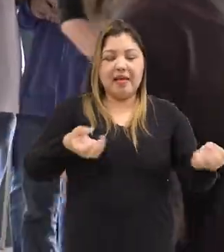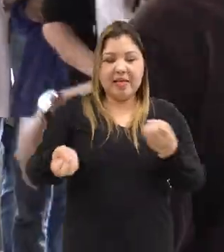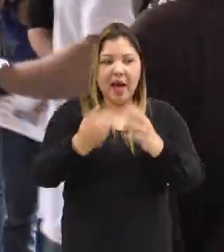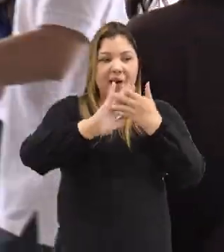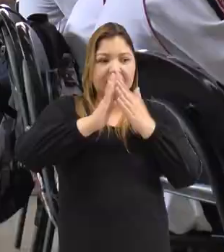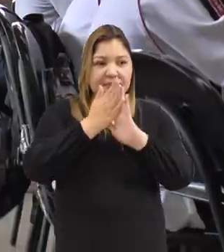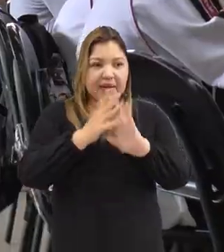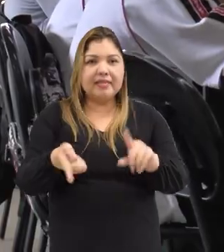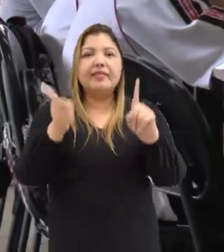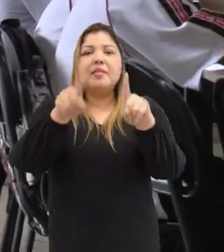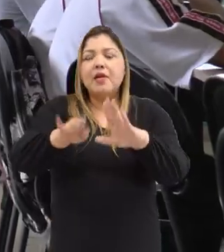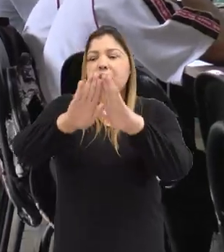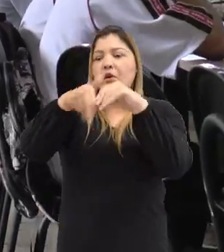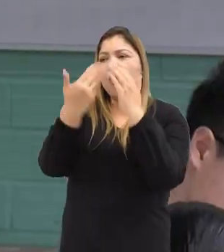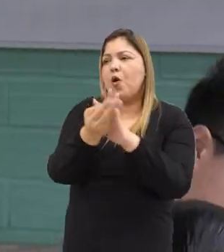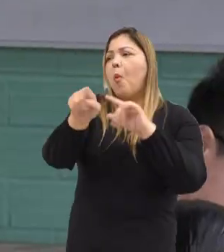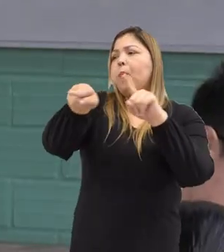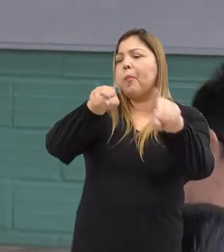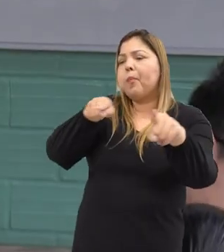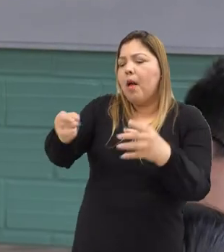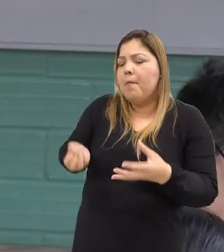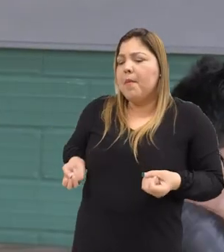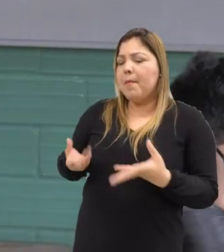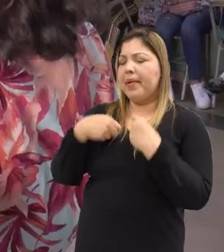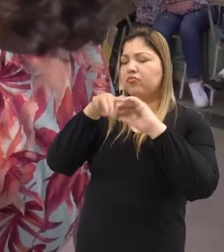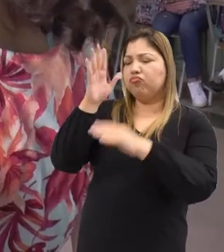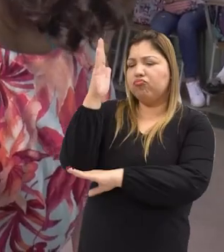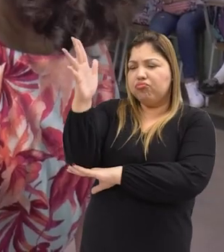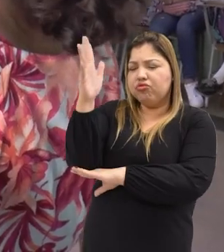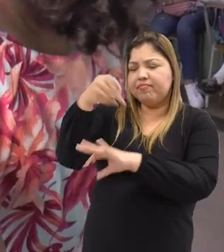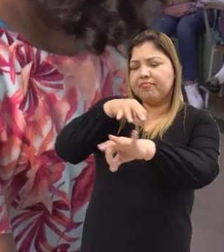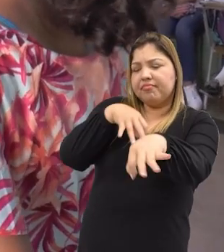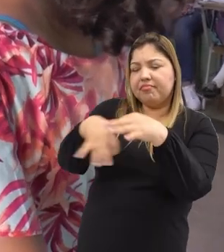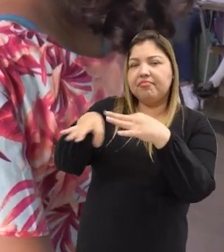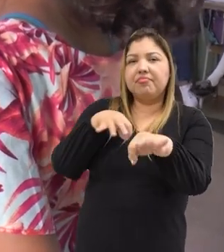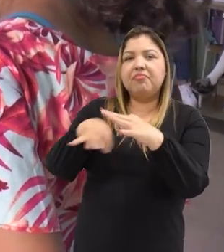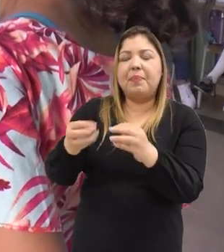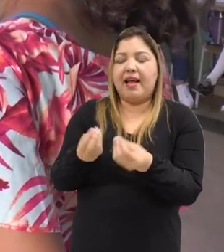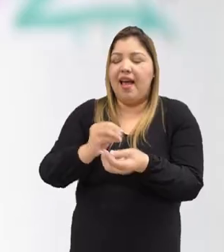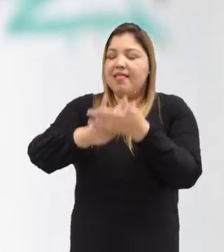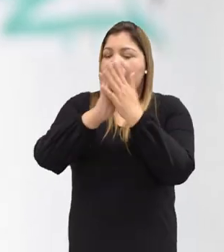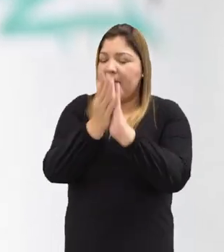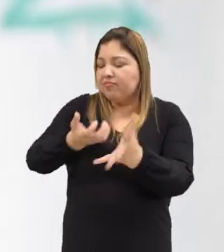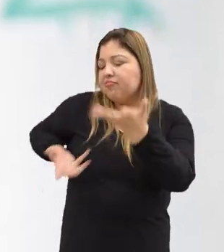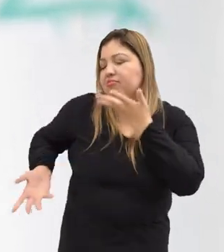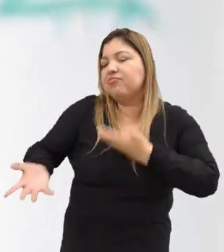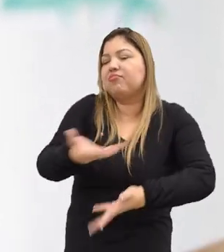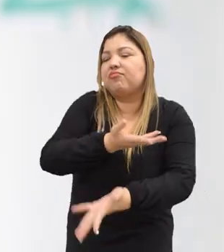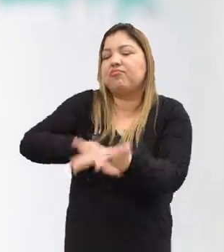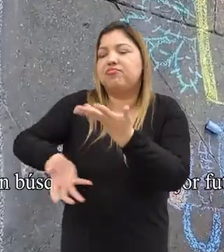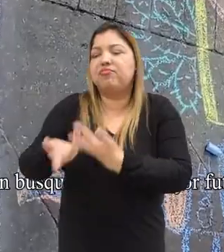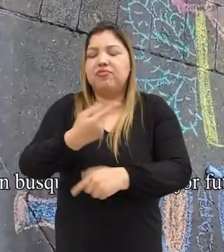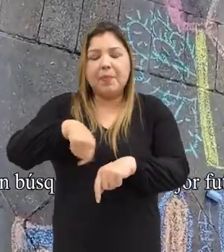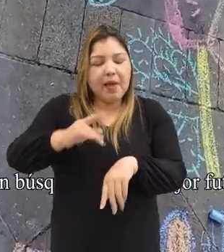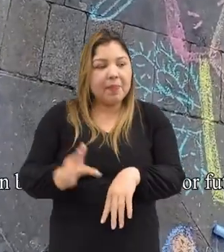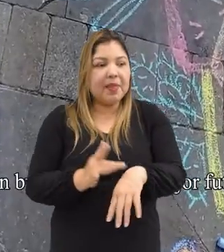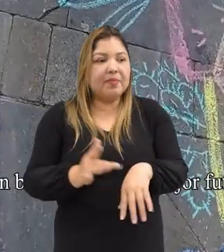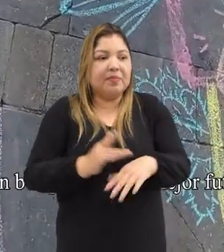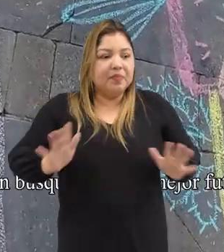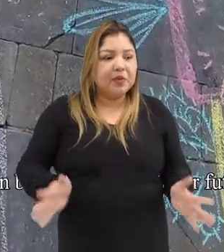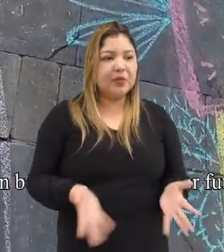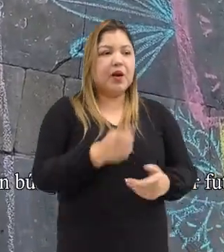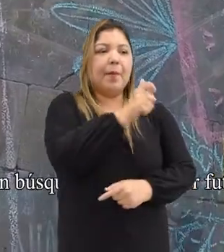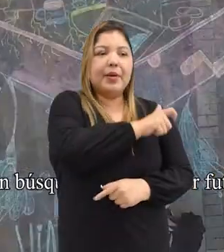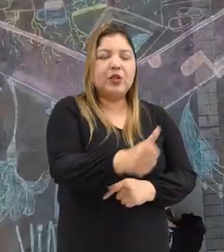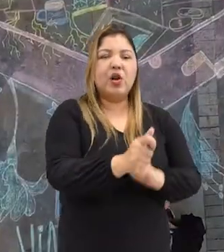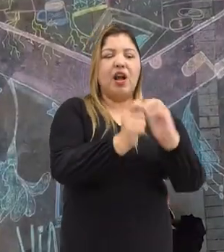educativas, por la convivencia escolar y una agenda transversal que incluye acciones por los derechos de